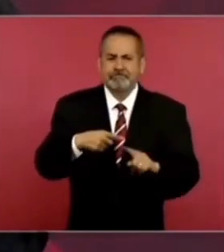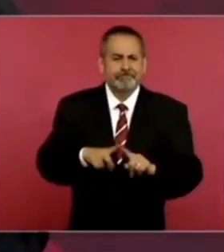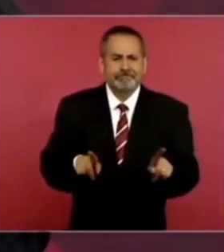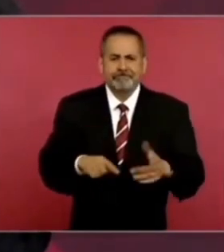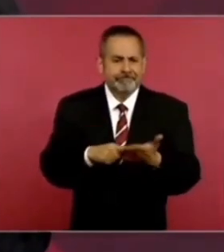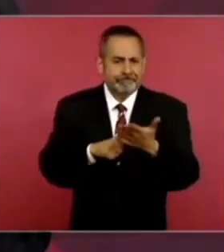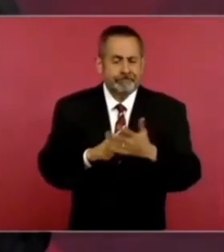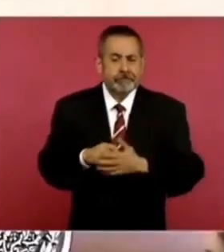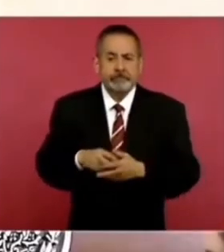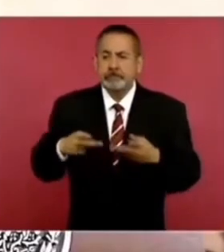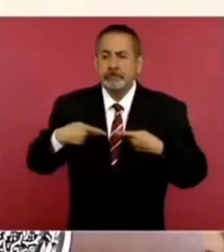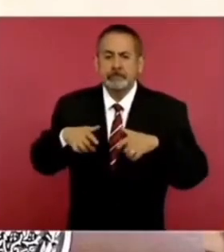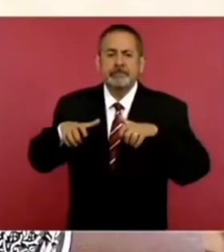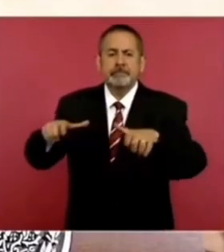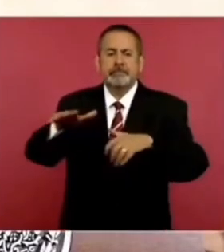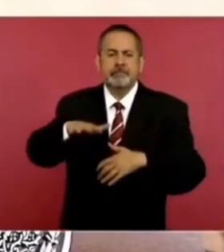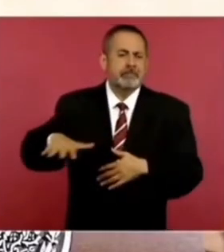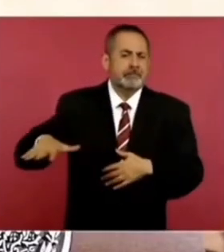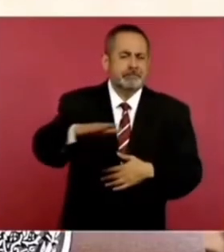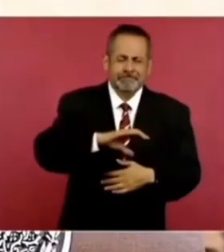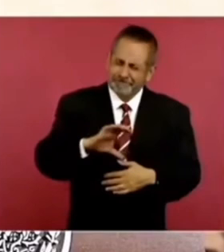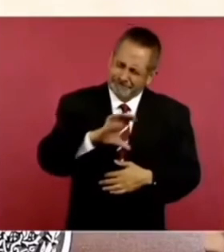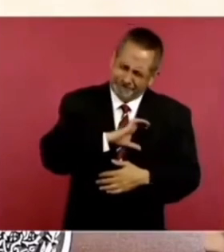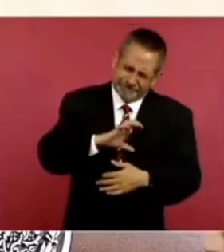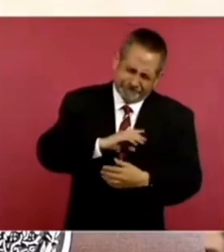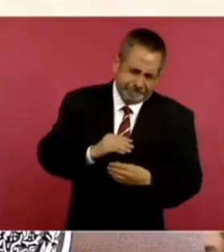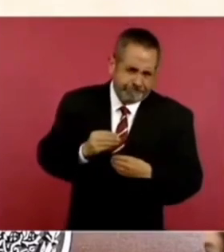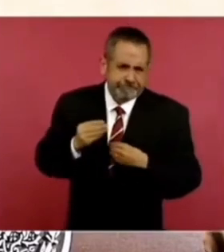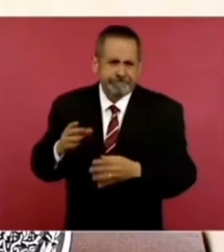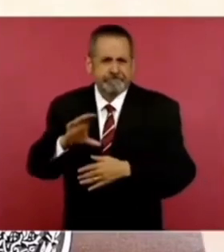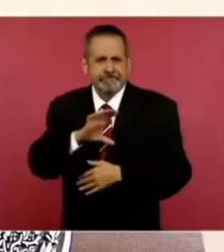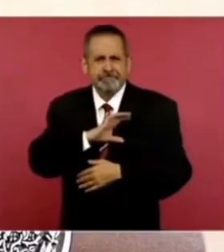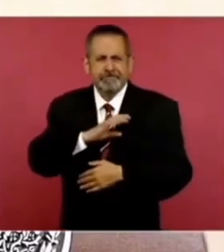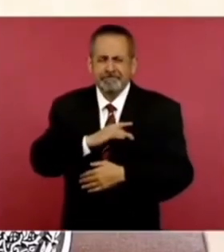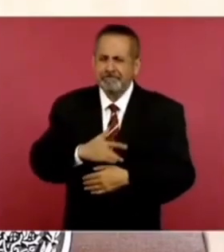El pueblo de México es un pueblo muy fraterno, muy solidario.